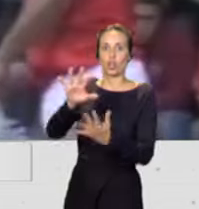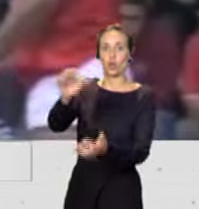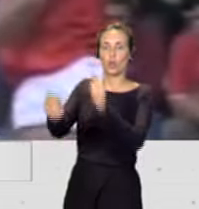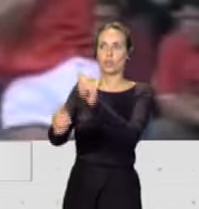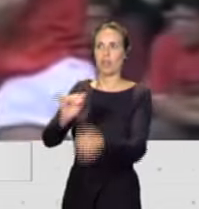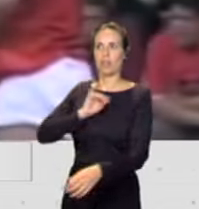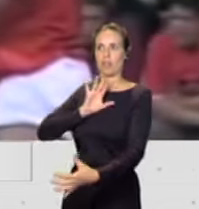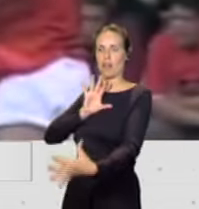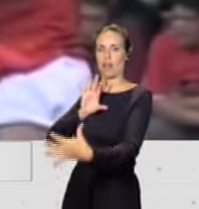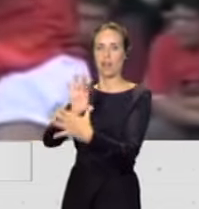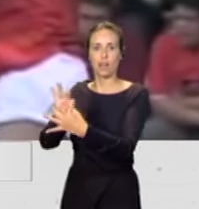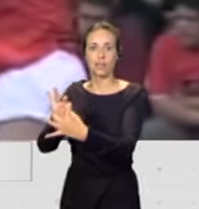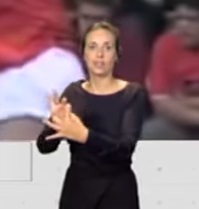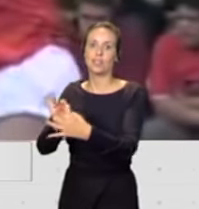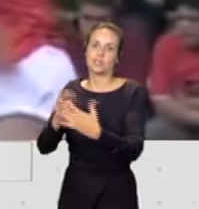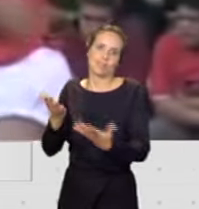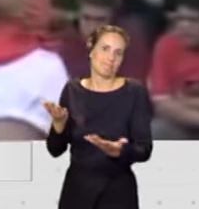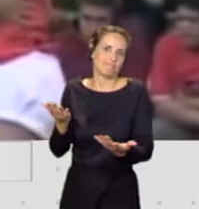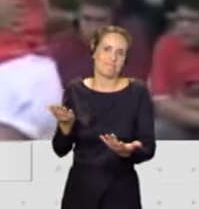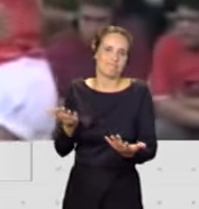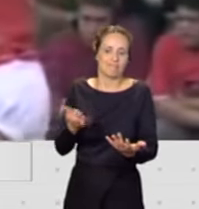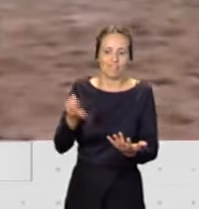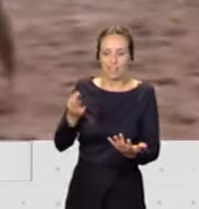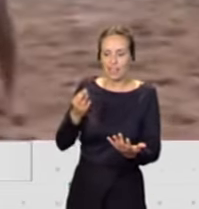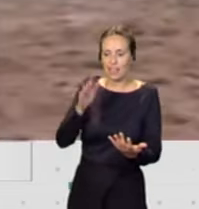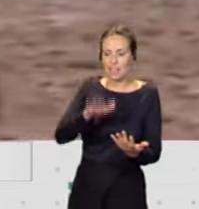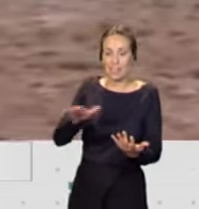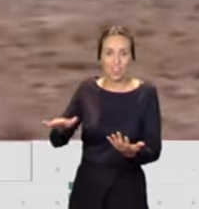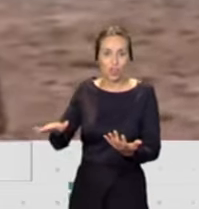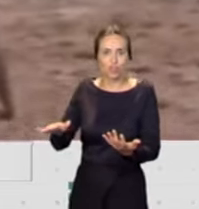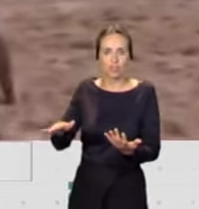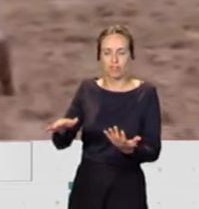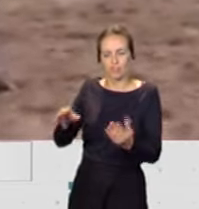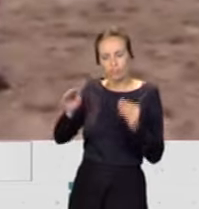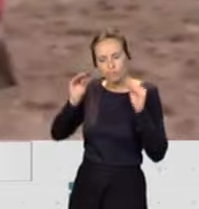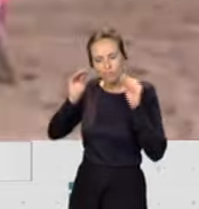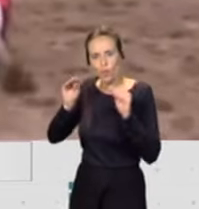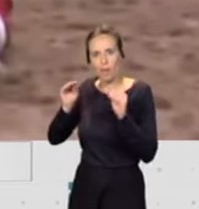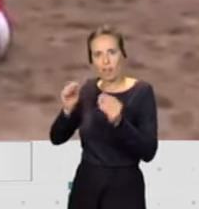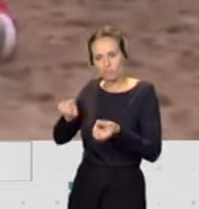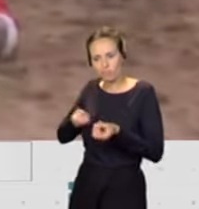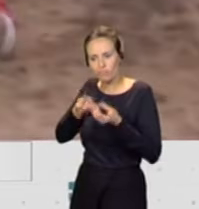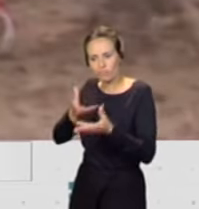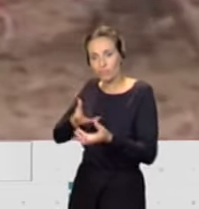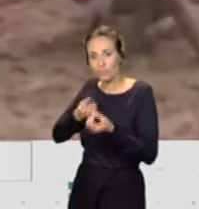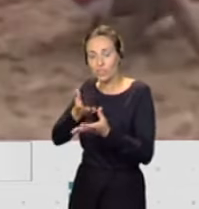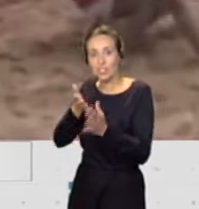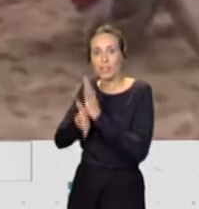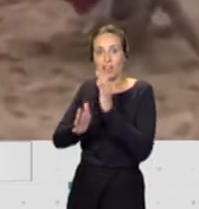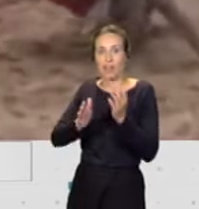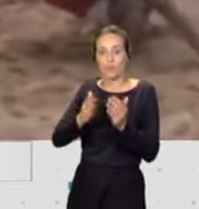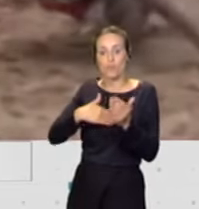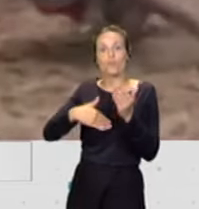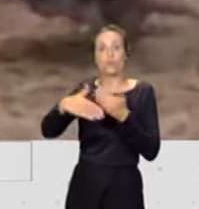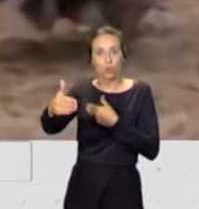Entonces qué mejor que transmitírselo a esos niños, a la base y que empiecen y que el día de mañana pues tengamos esos